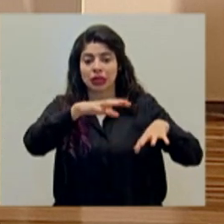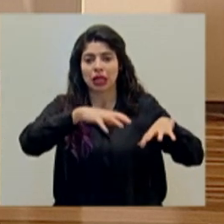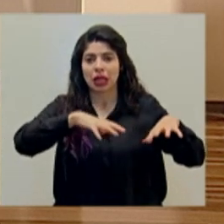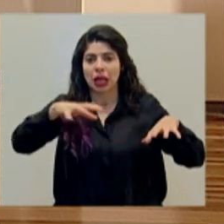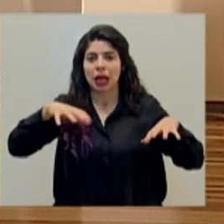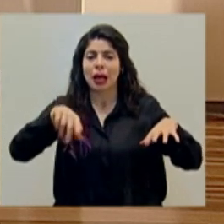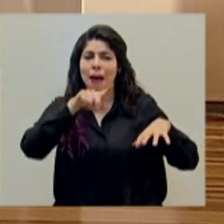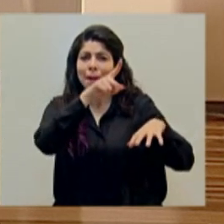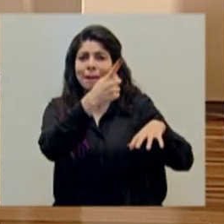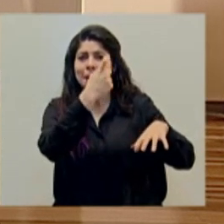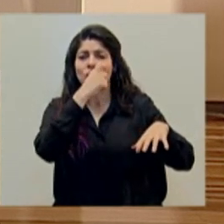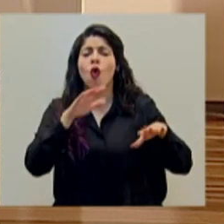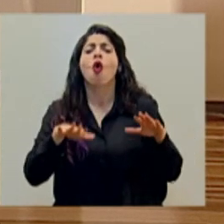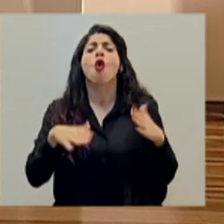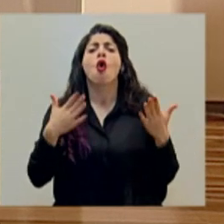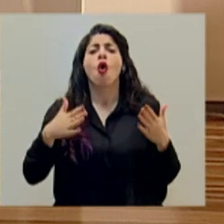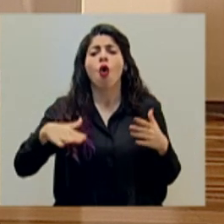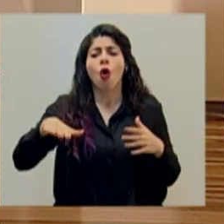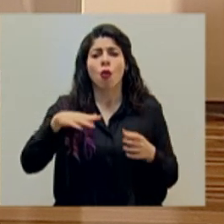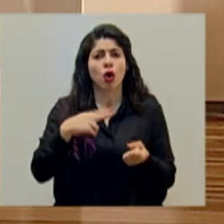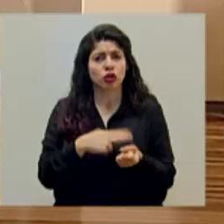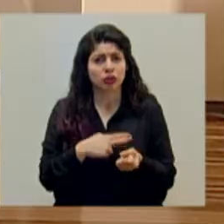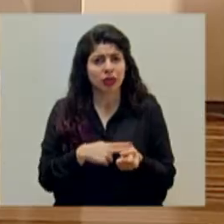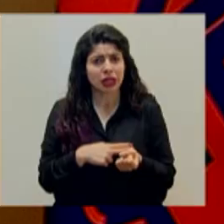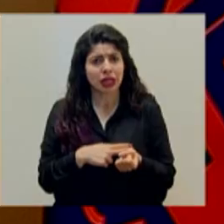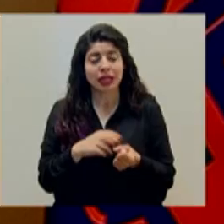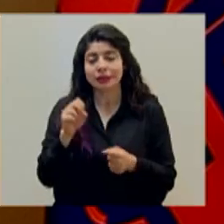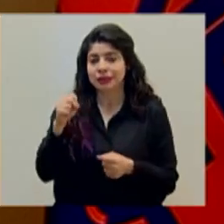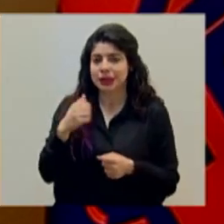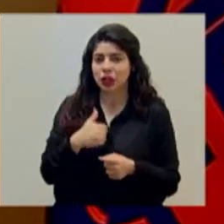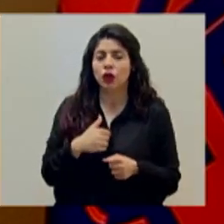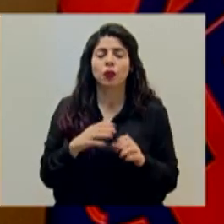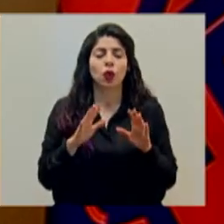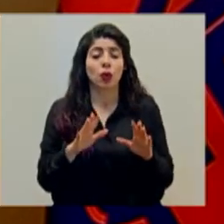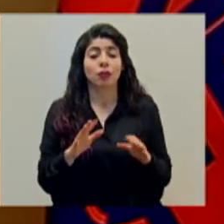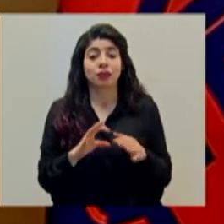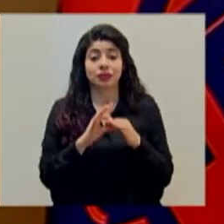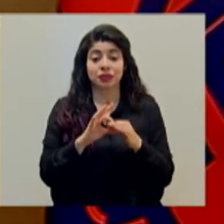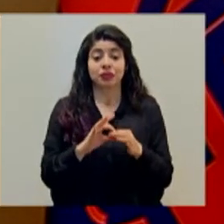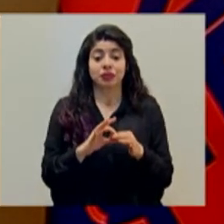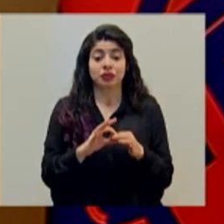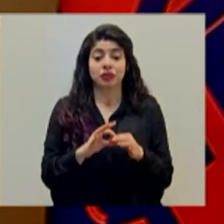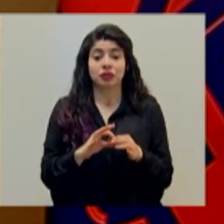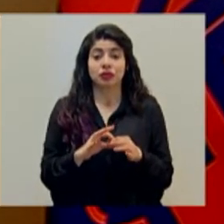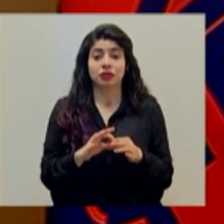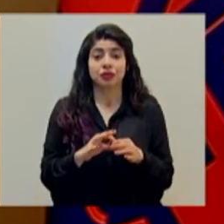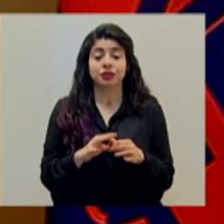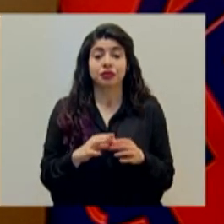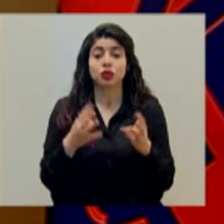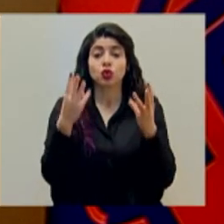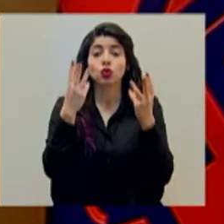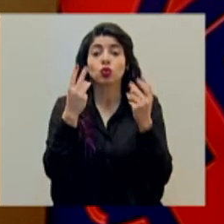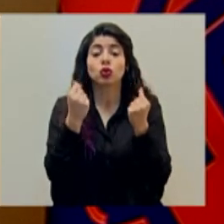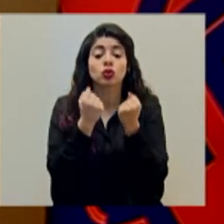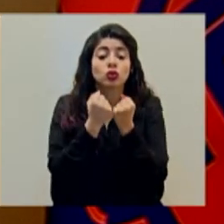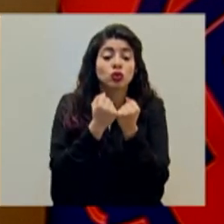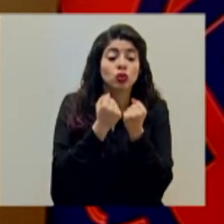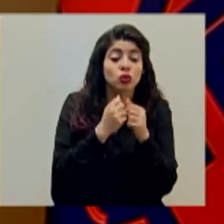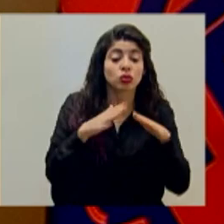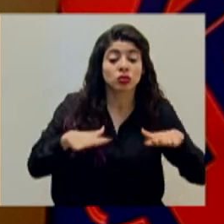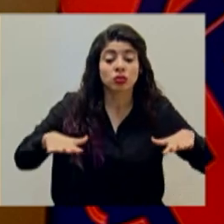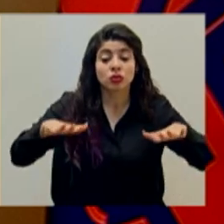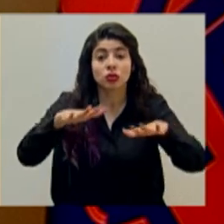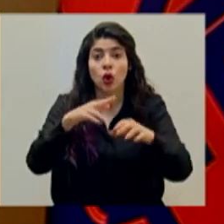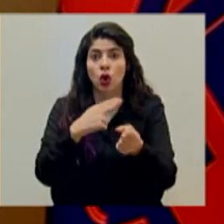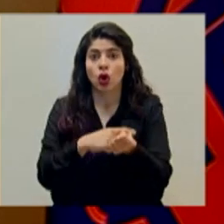funcionalmente es cómo se encuentra el sistema hospitalario. Sí, señor. En relación a la capacidad del sistema hospitalario y